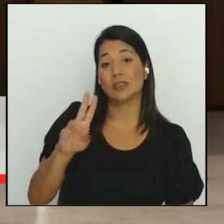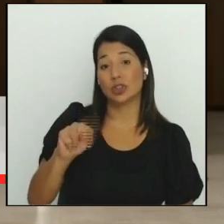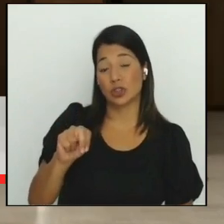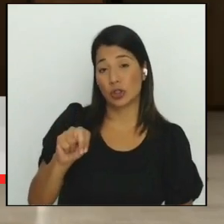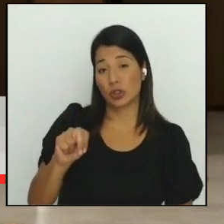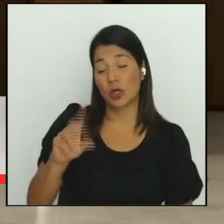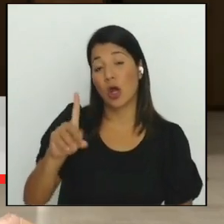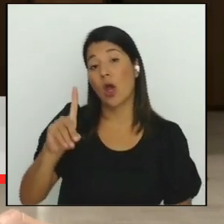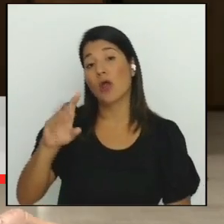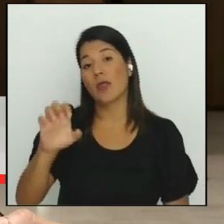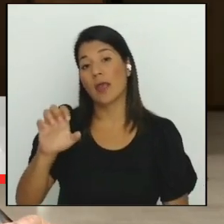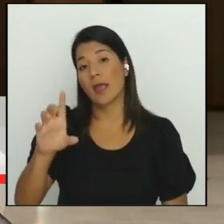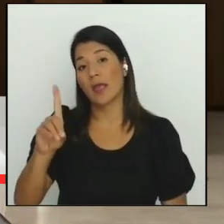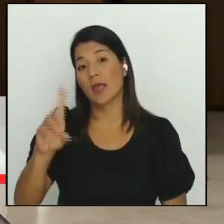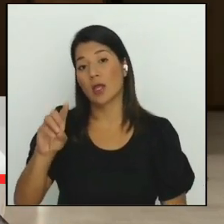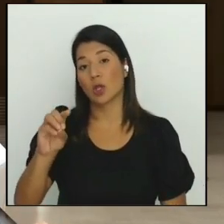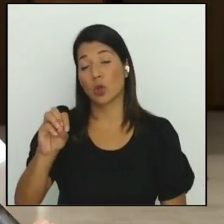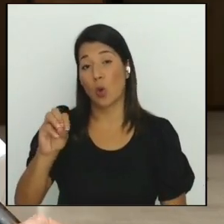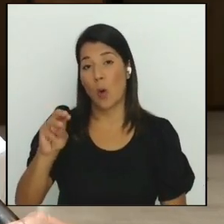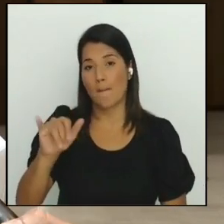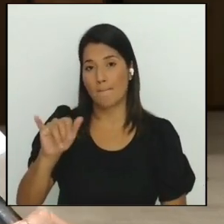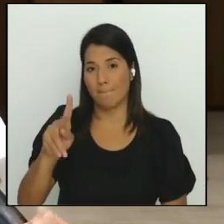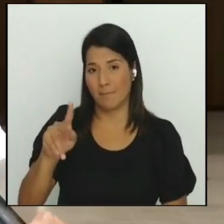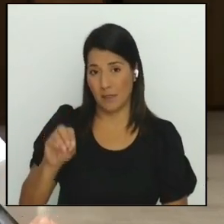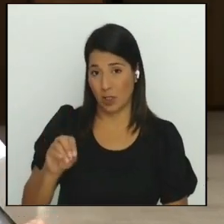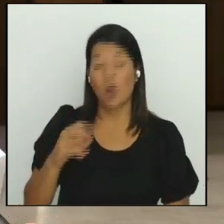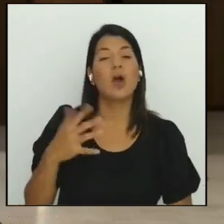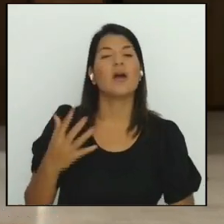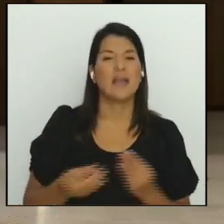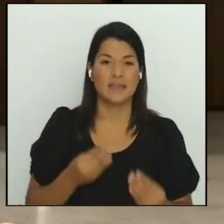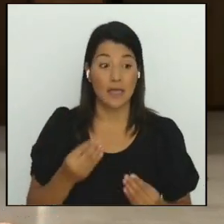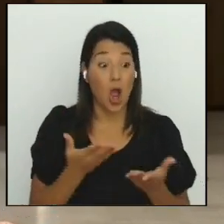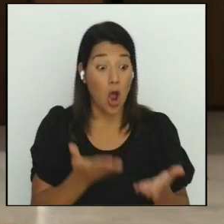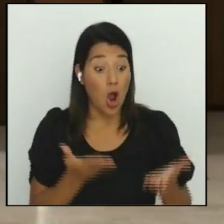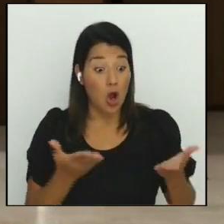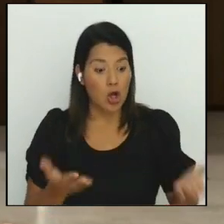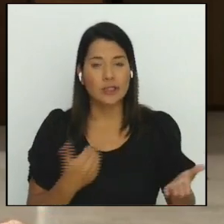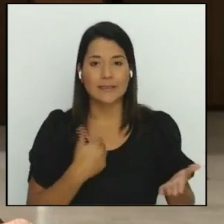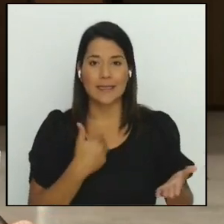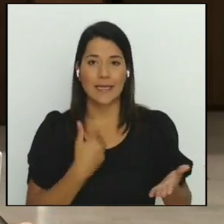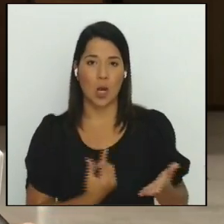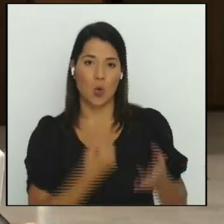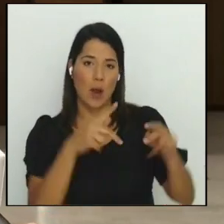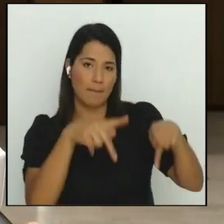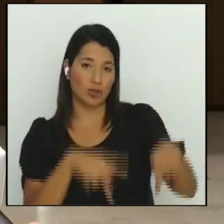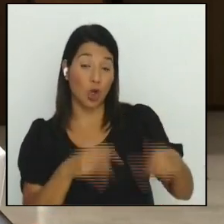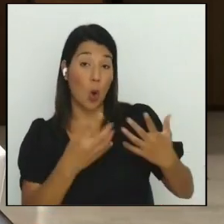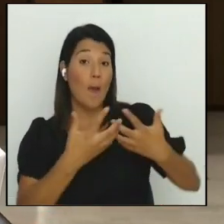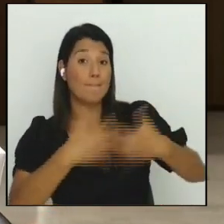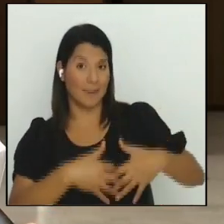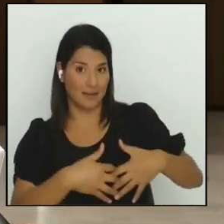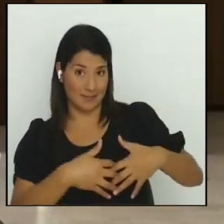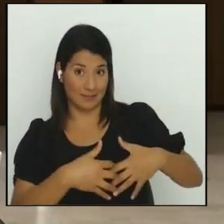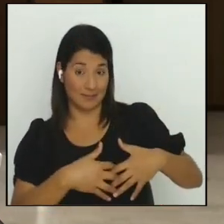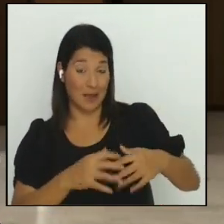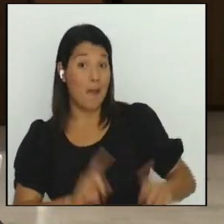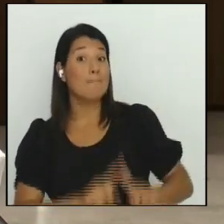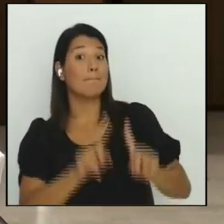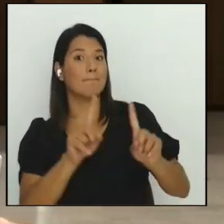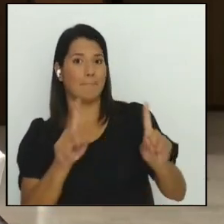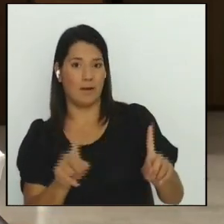pasan a ser propiedad del Estado, digamos. Y este no, este lo que dice es que se le confisquen